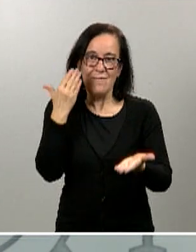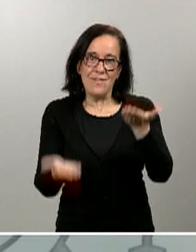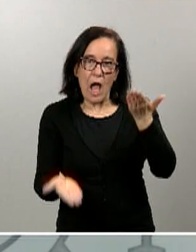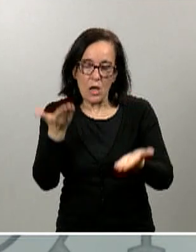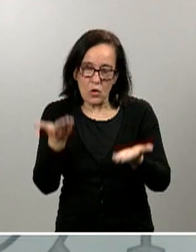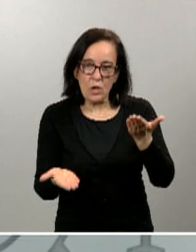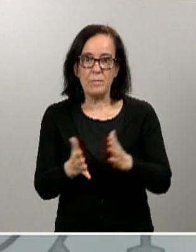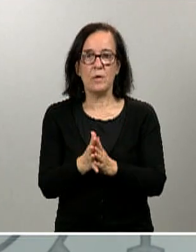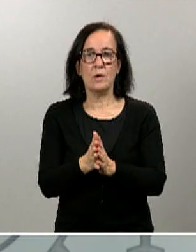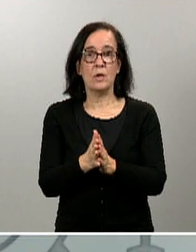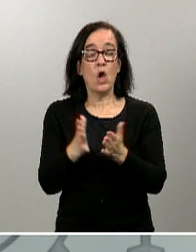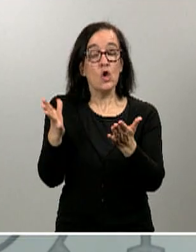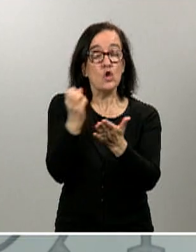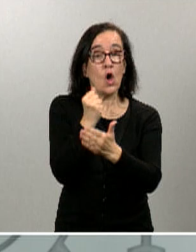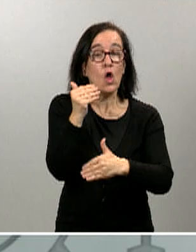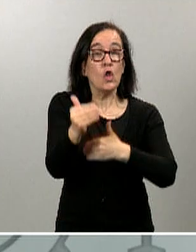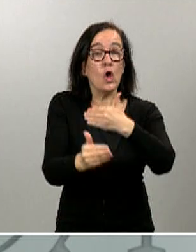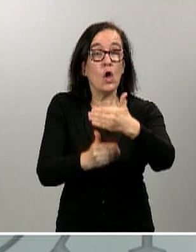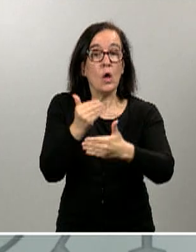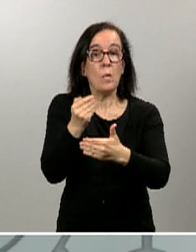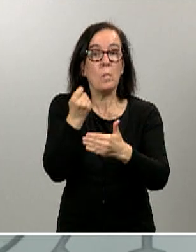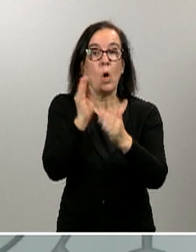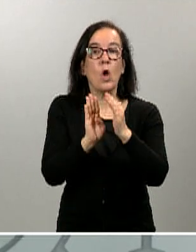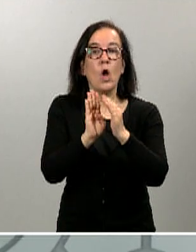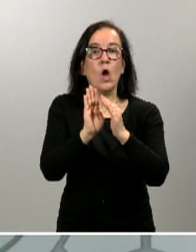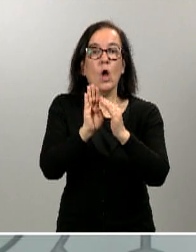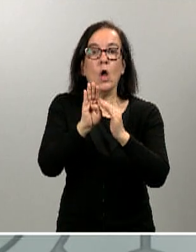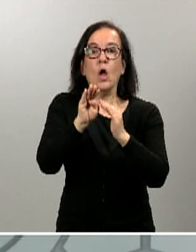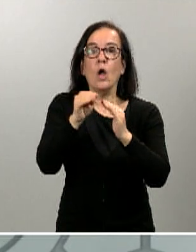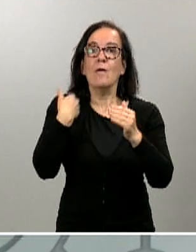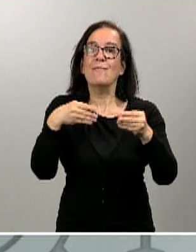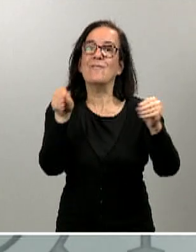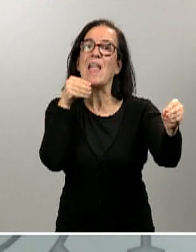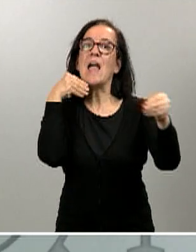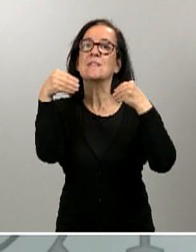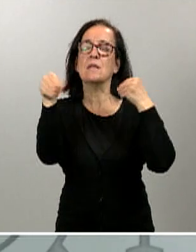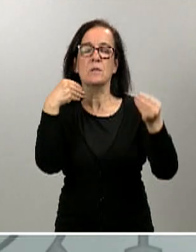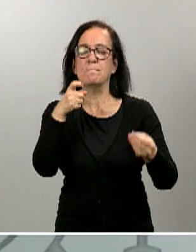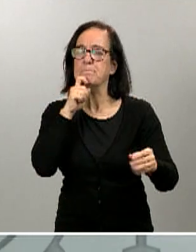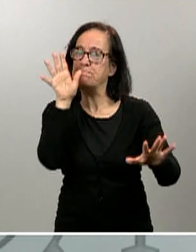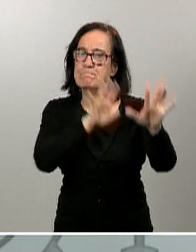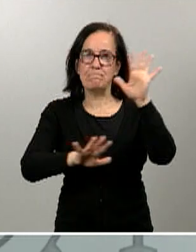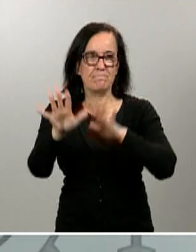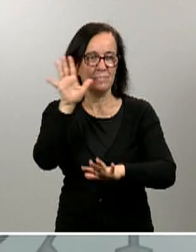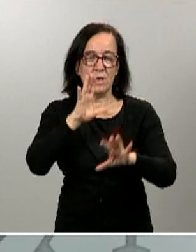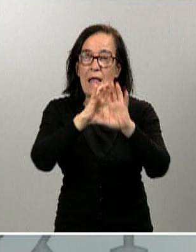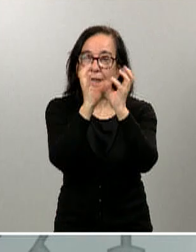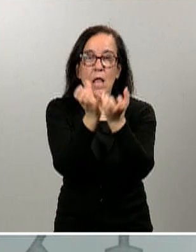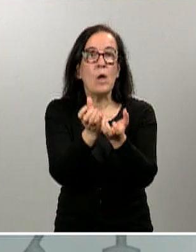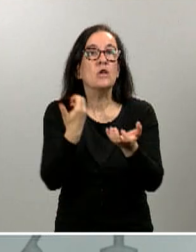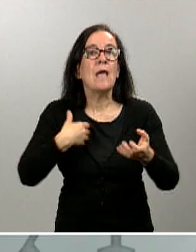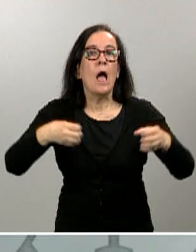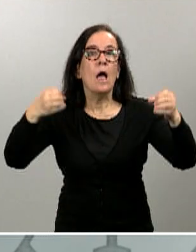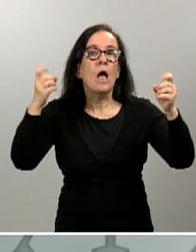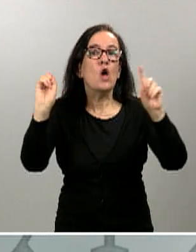como digo, todo este proceso de desescalado es muy complejo. Nadie de verdad en el mundo tiene las soluciones, ni los